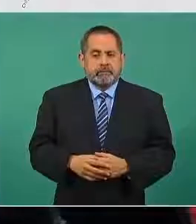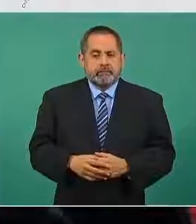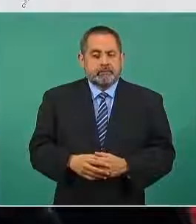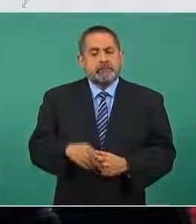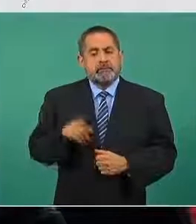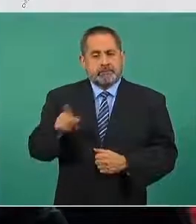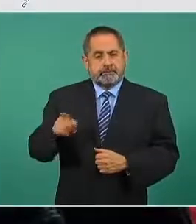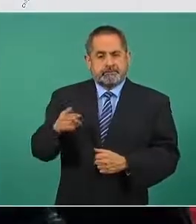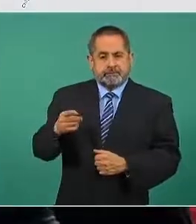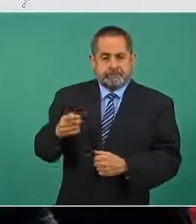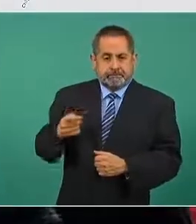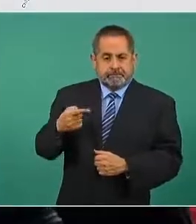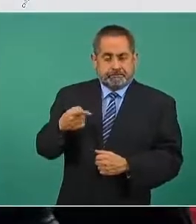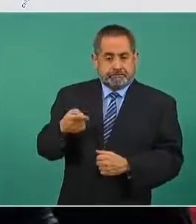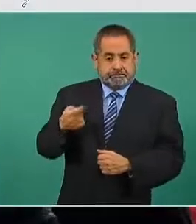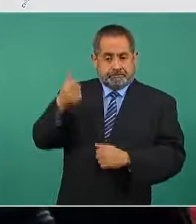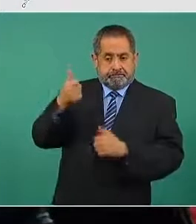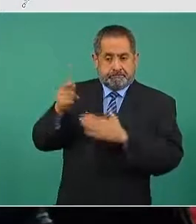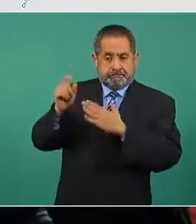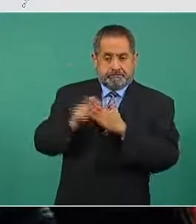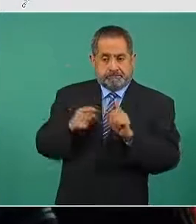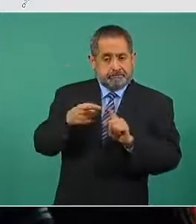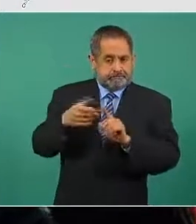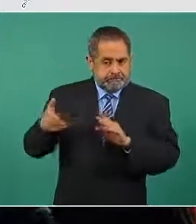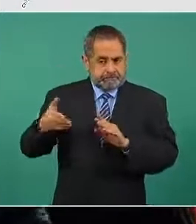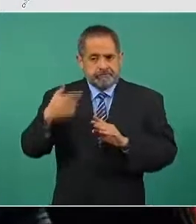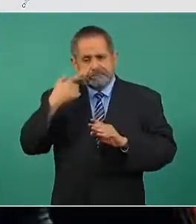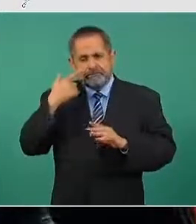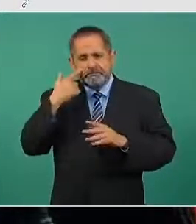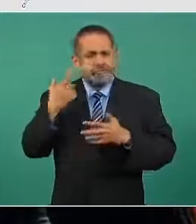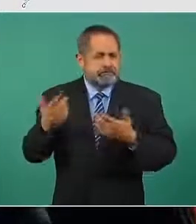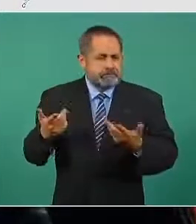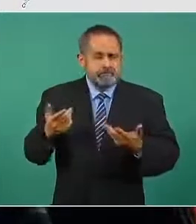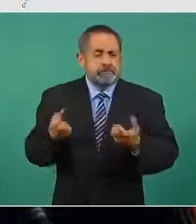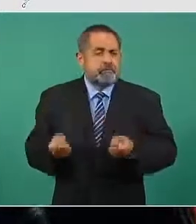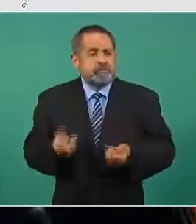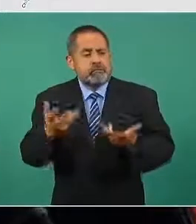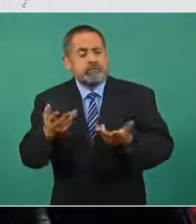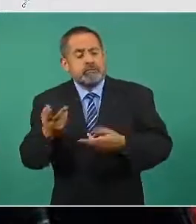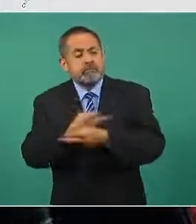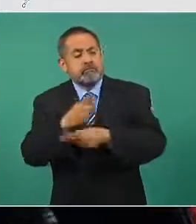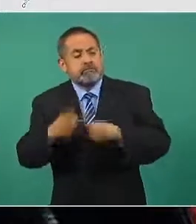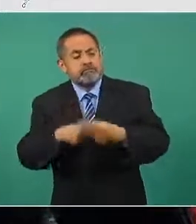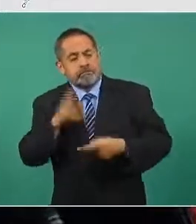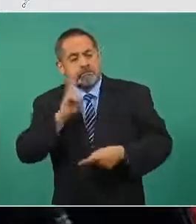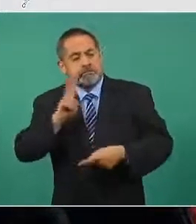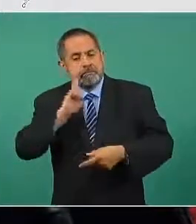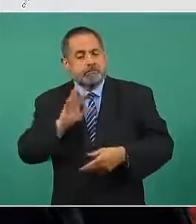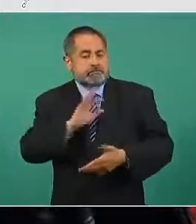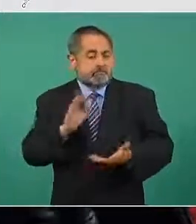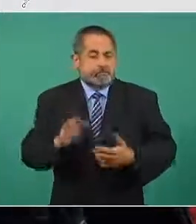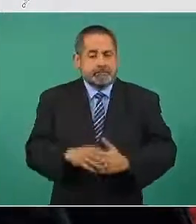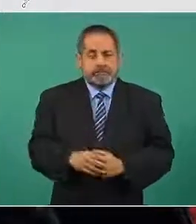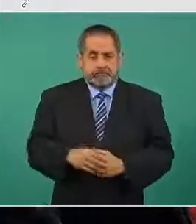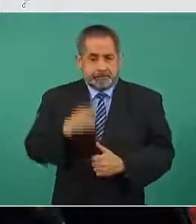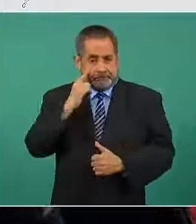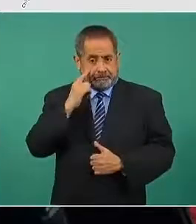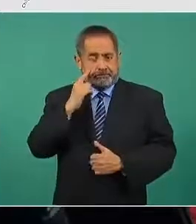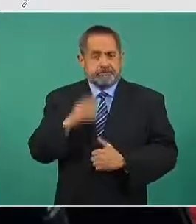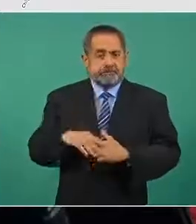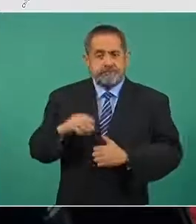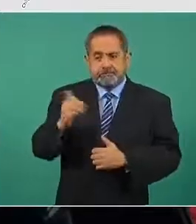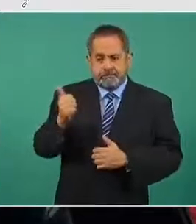primer mes vamos a ir viendo cuántos son los resultados en agosto